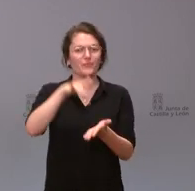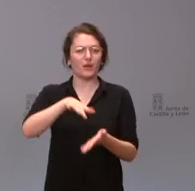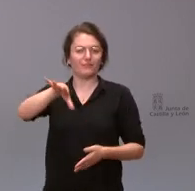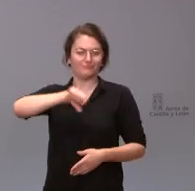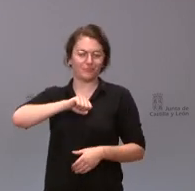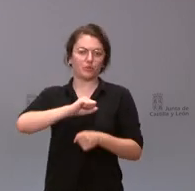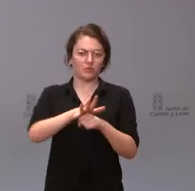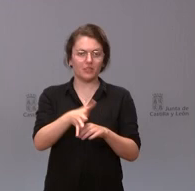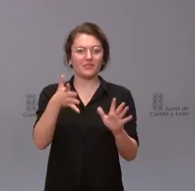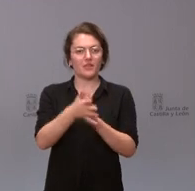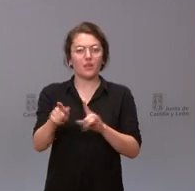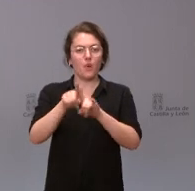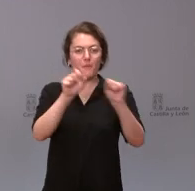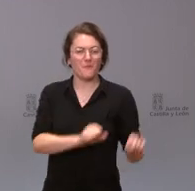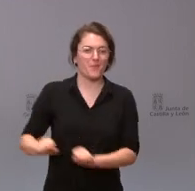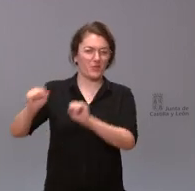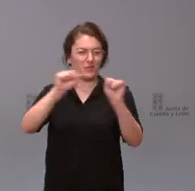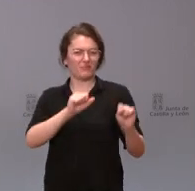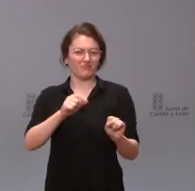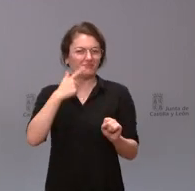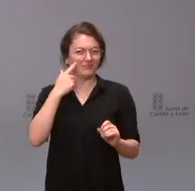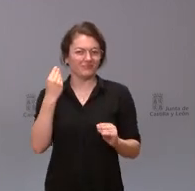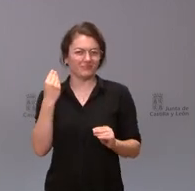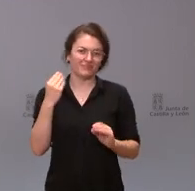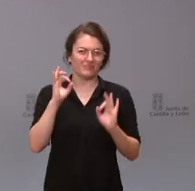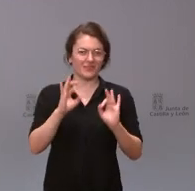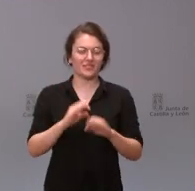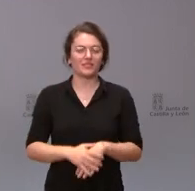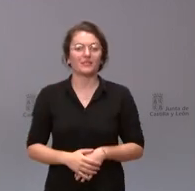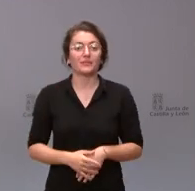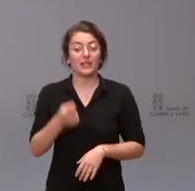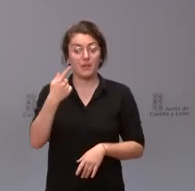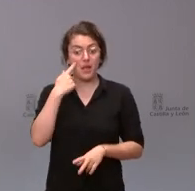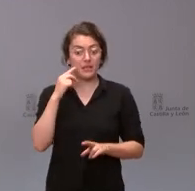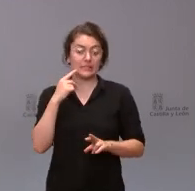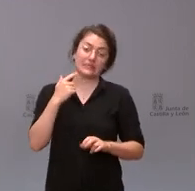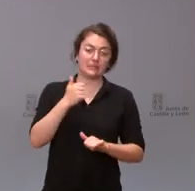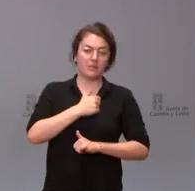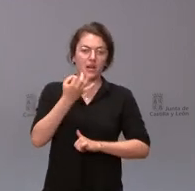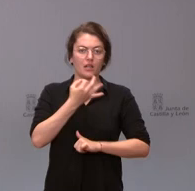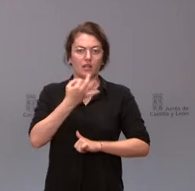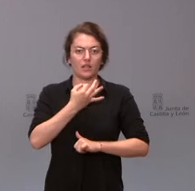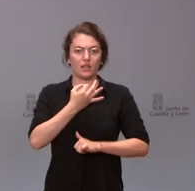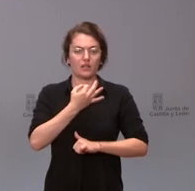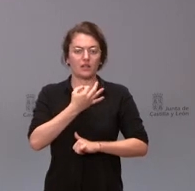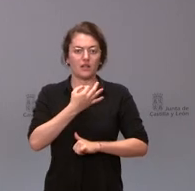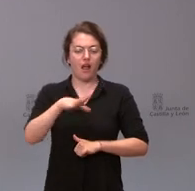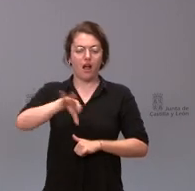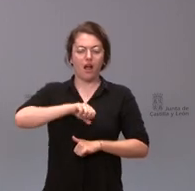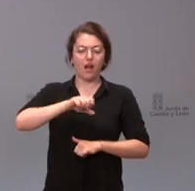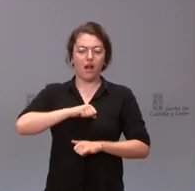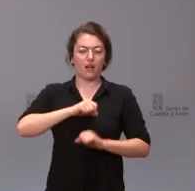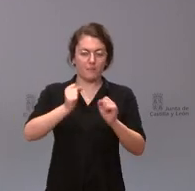añadido sí que se espera y la está habiendo un aumento de casos con ingreso hospitalario pero en menor